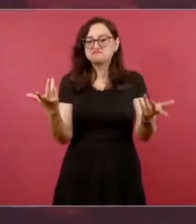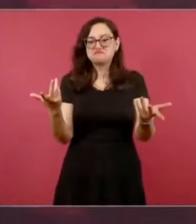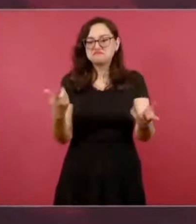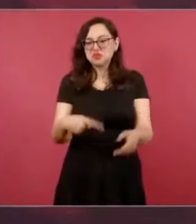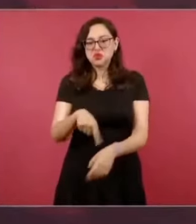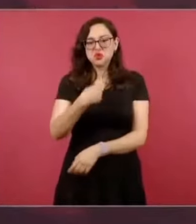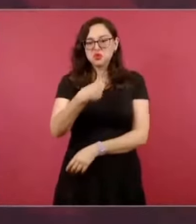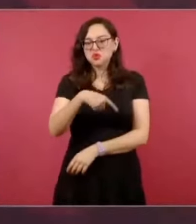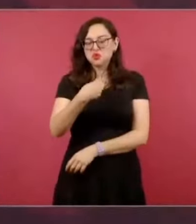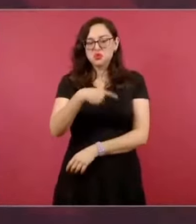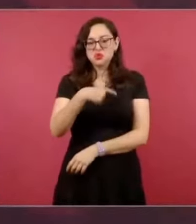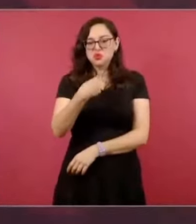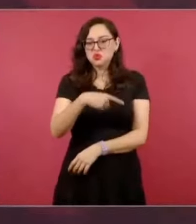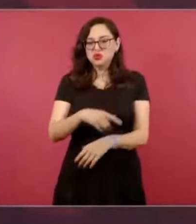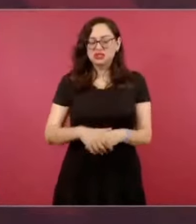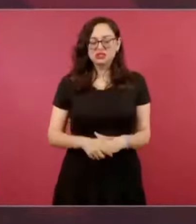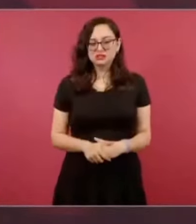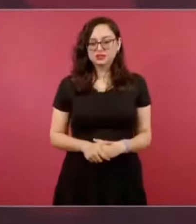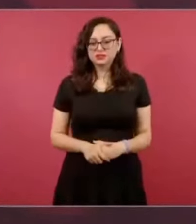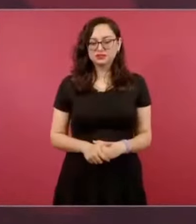sin una doctrina.